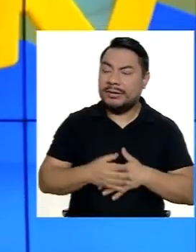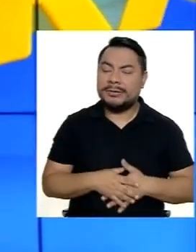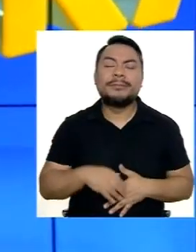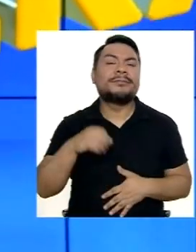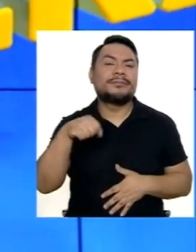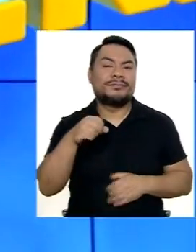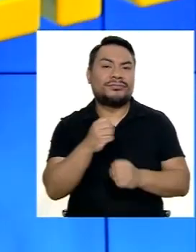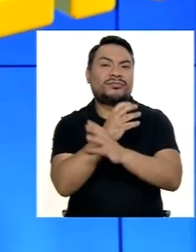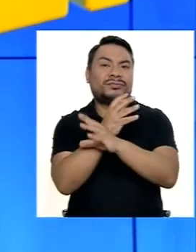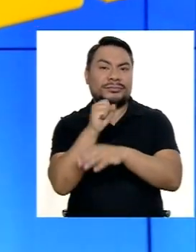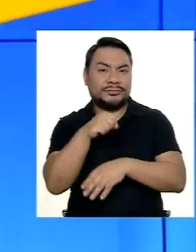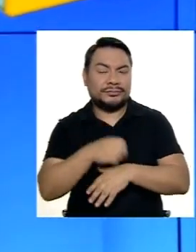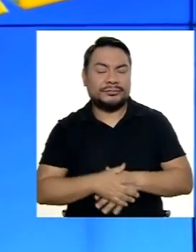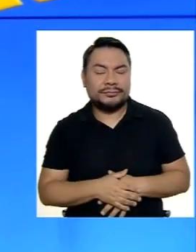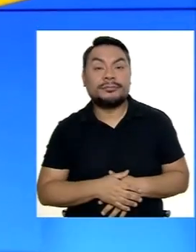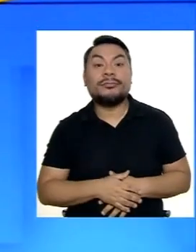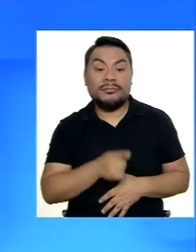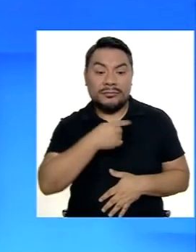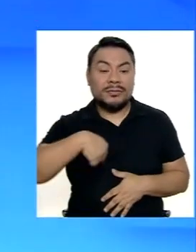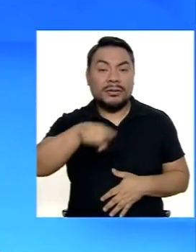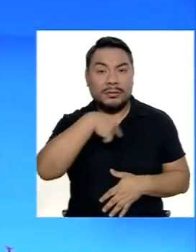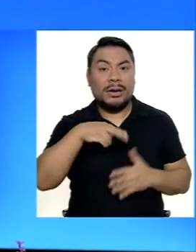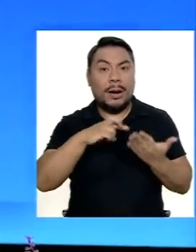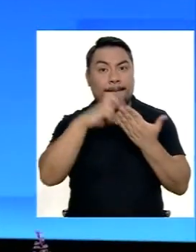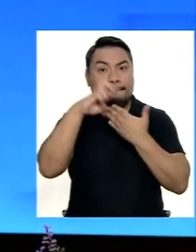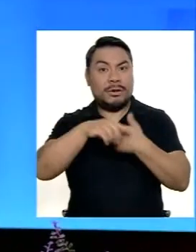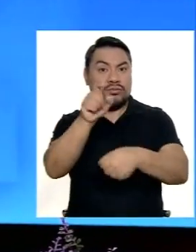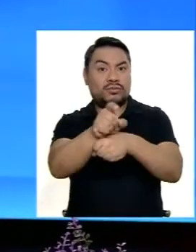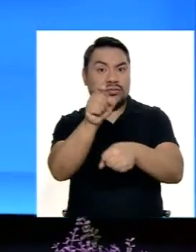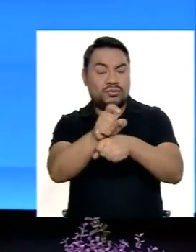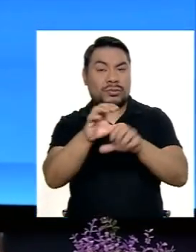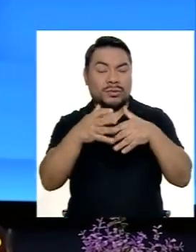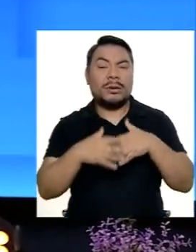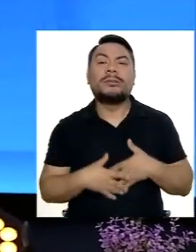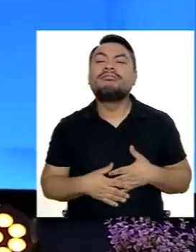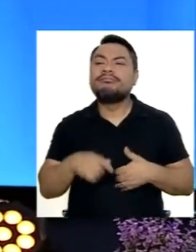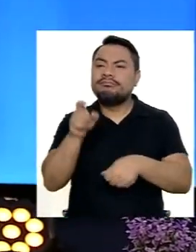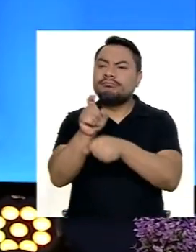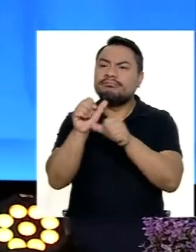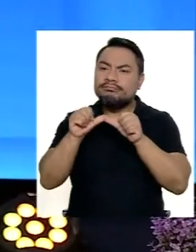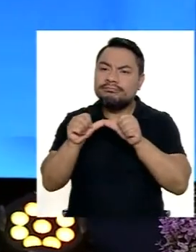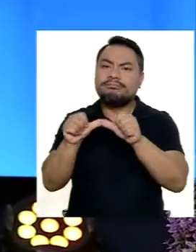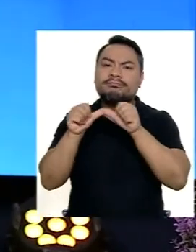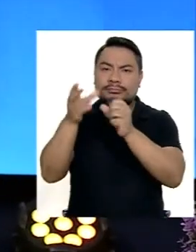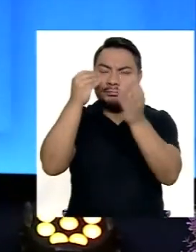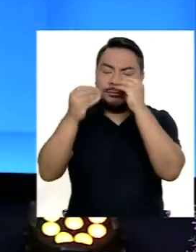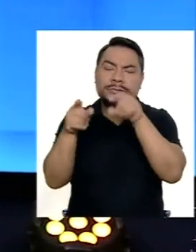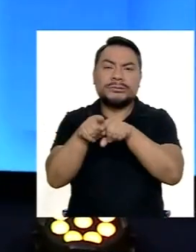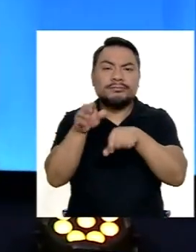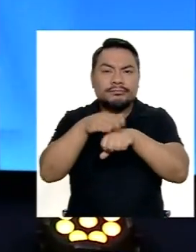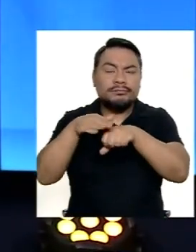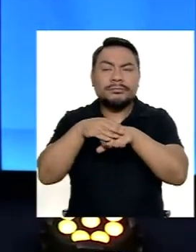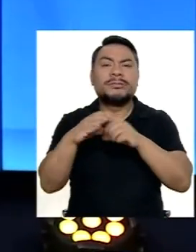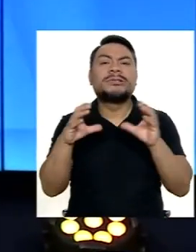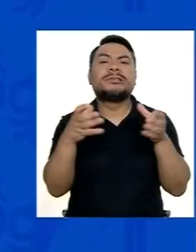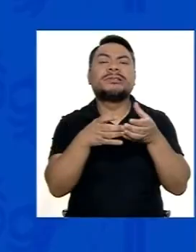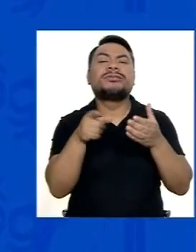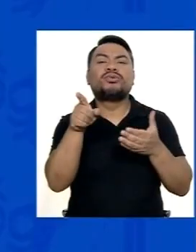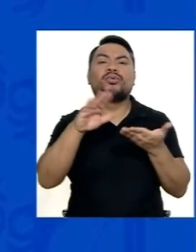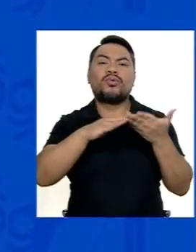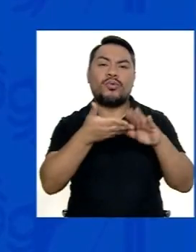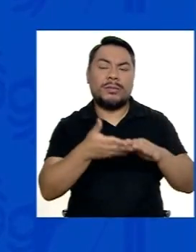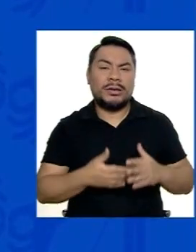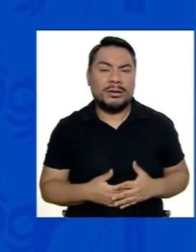A ver Nosotros tenemos Programas de estudio Cursos de formación Continua Y la estrategia CEPRO En tu comunidad